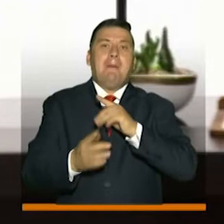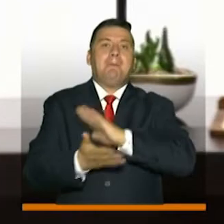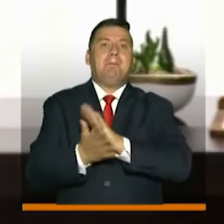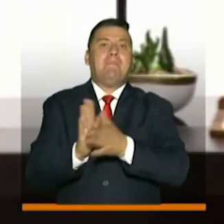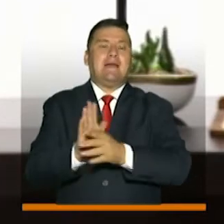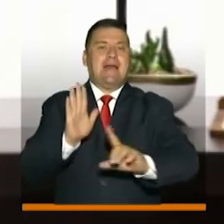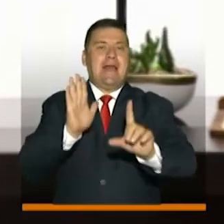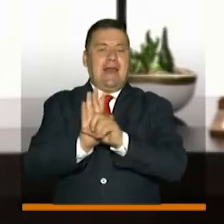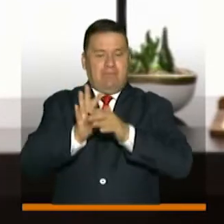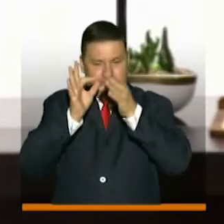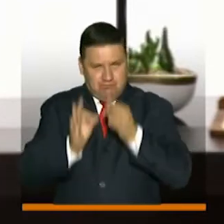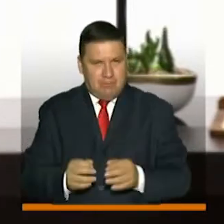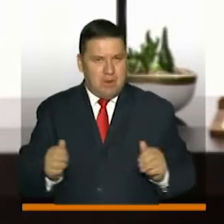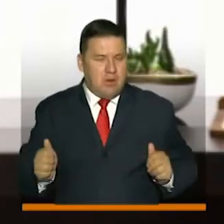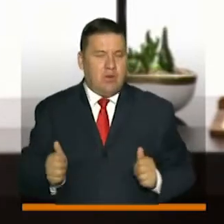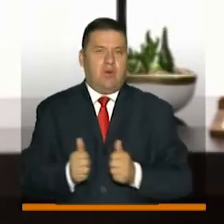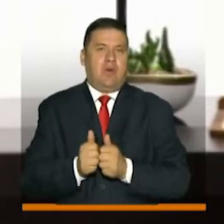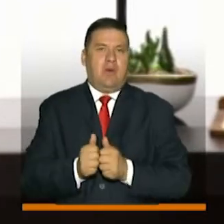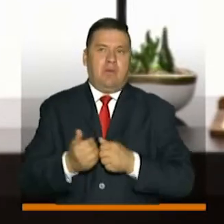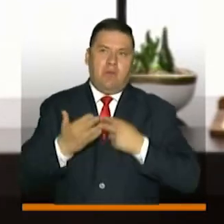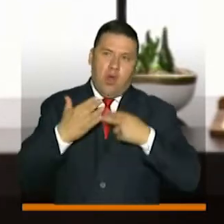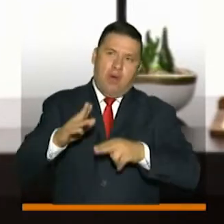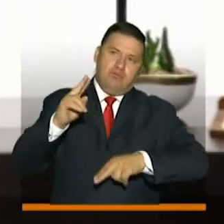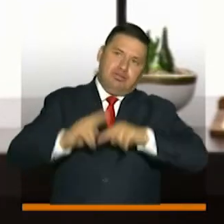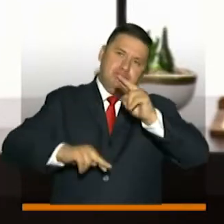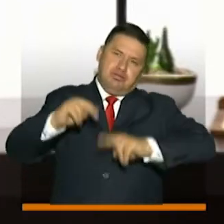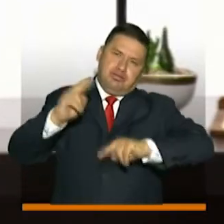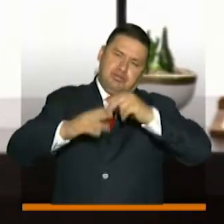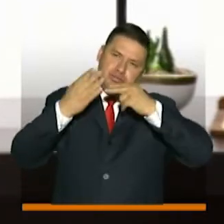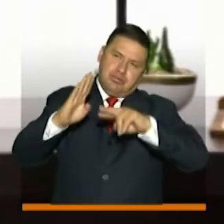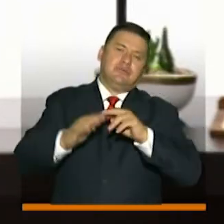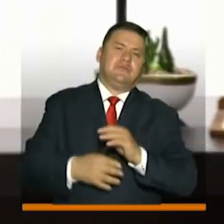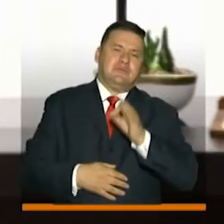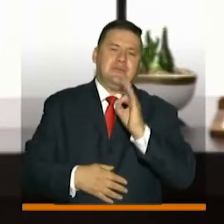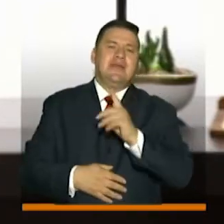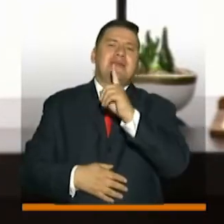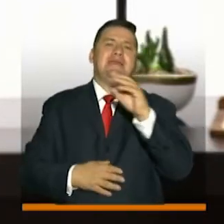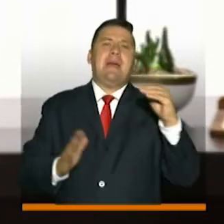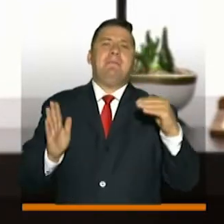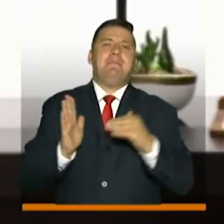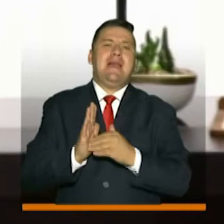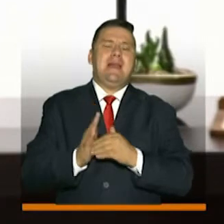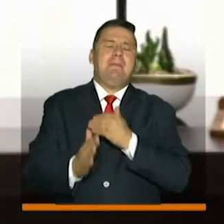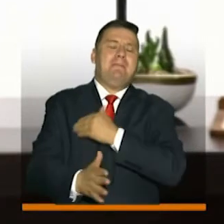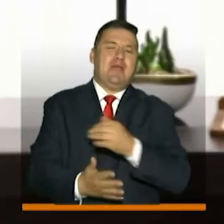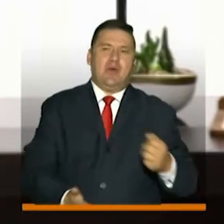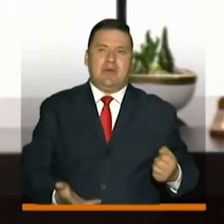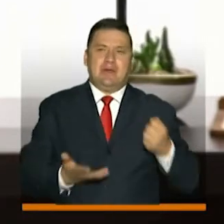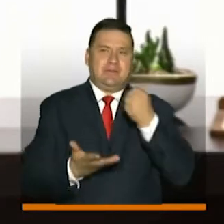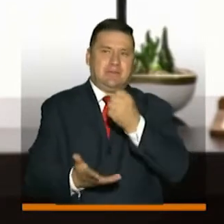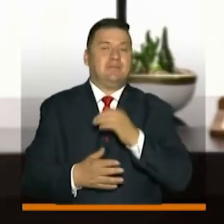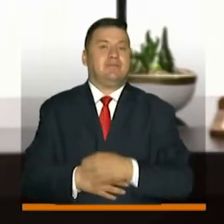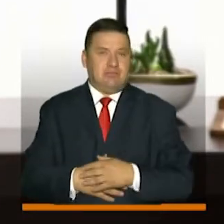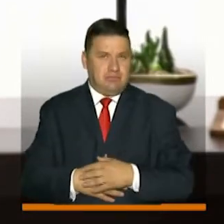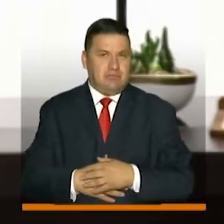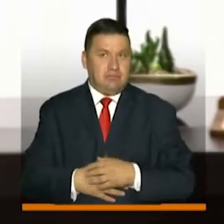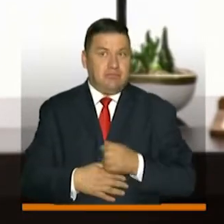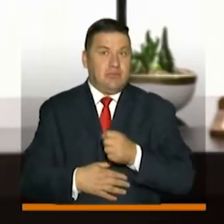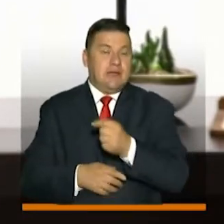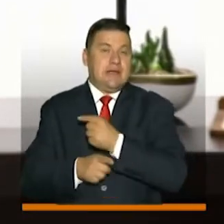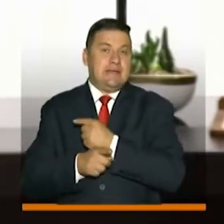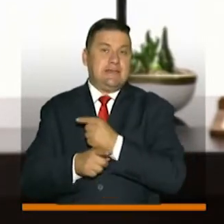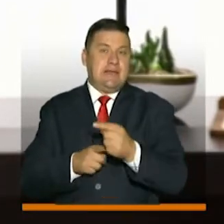legalidad llegara acompañada de obras de infraestructura. 100 mil millones de pesos, señor presidente. Esta próxima